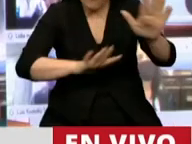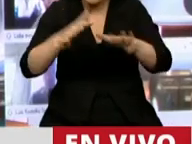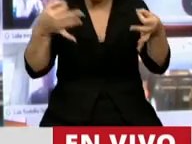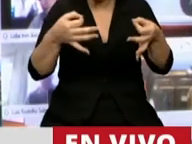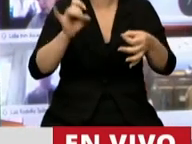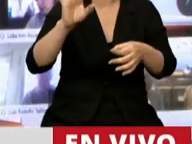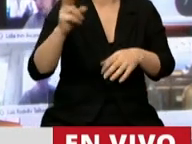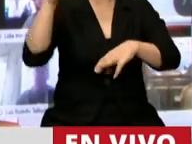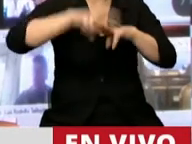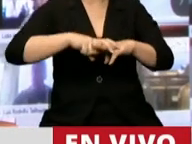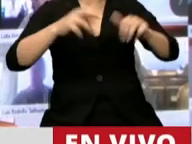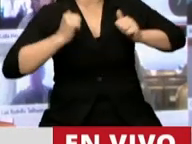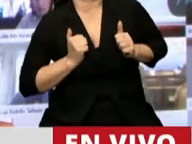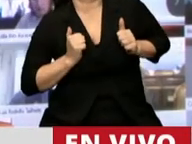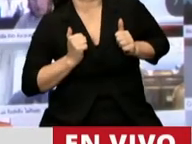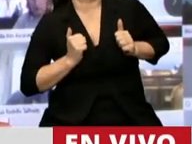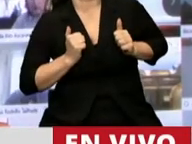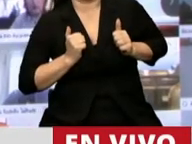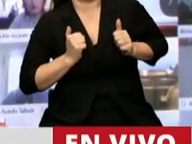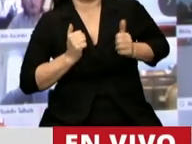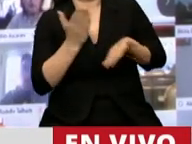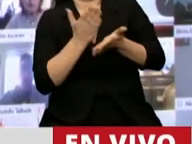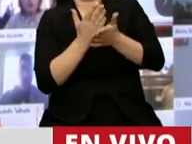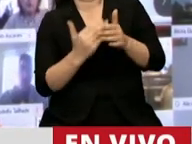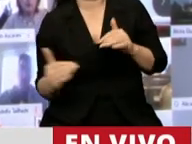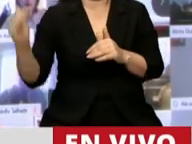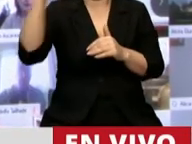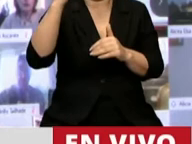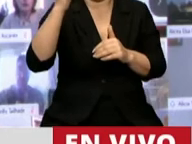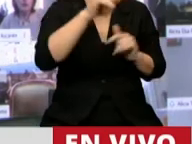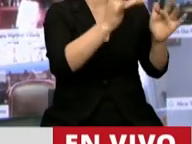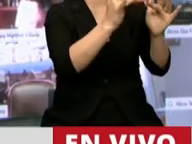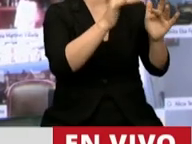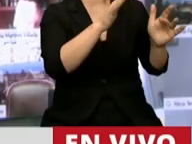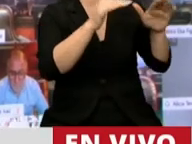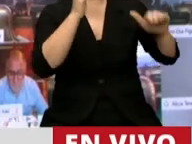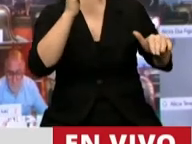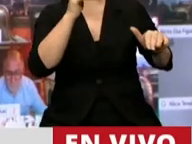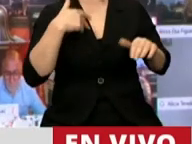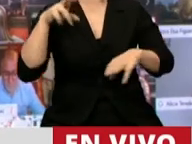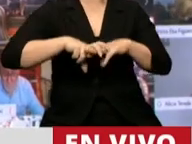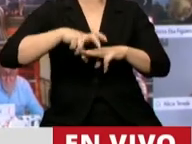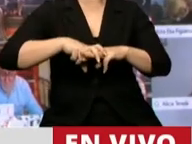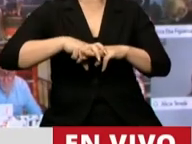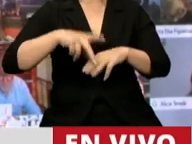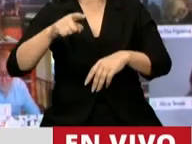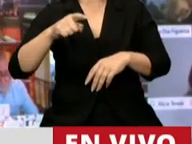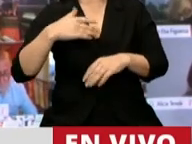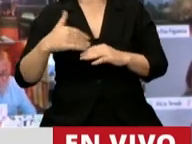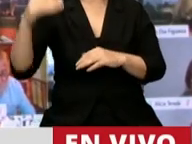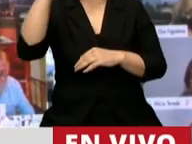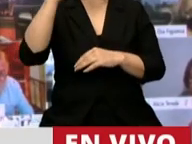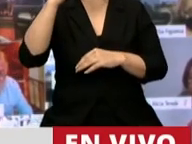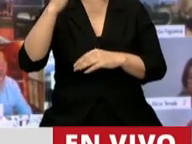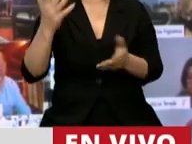desde una banca y creer que porque está sentado tiene derechos superiores a los que lo hacemos de manera remota. Y desde ahí usar esa banca solo